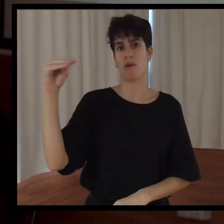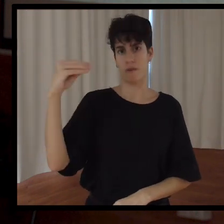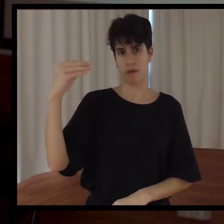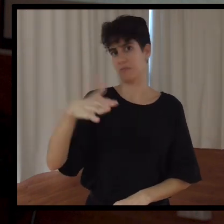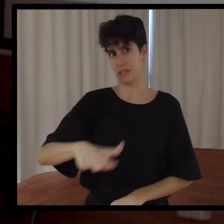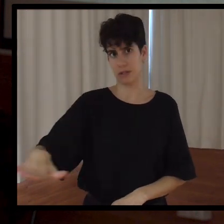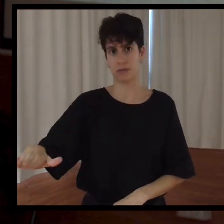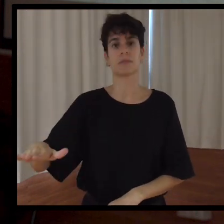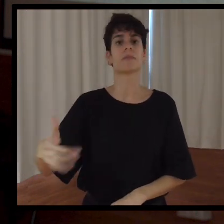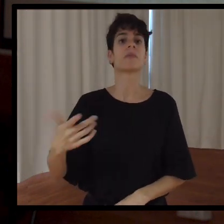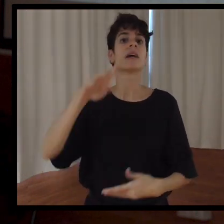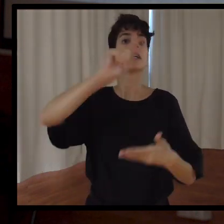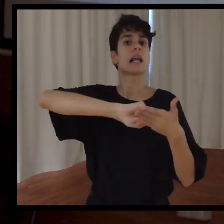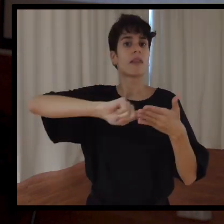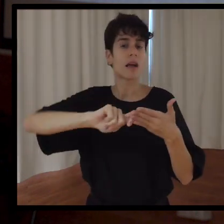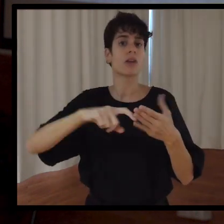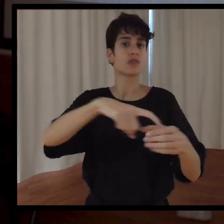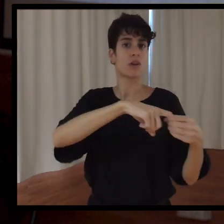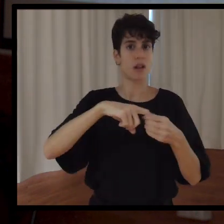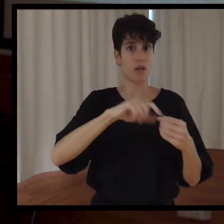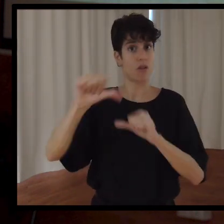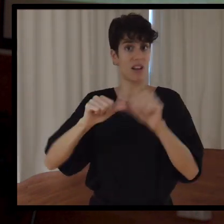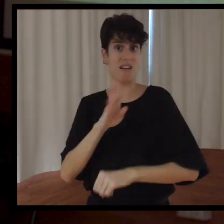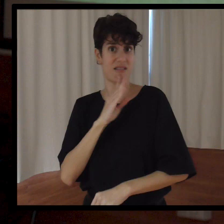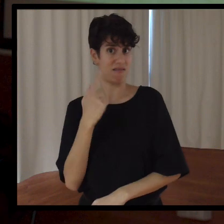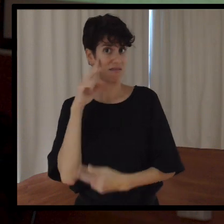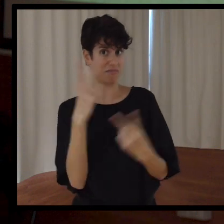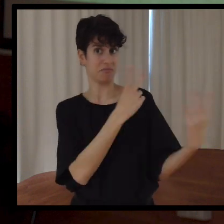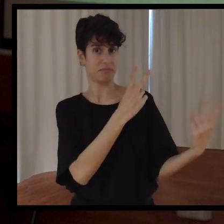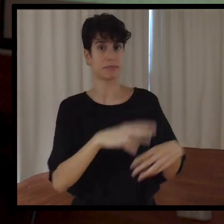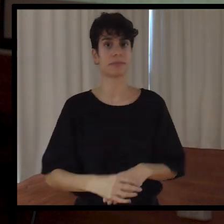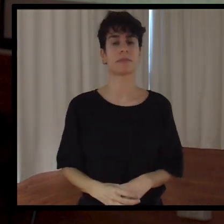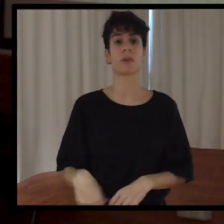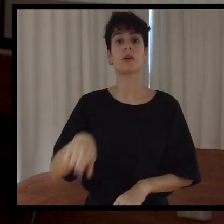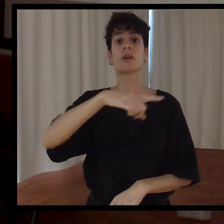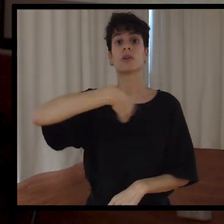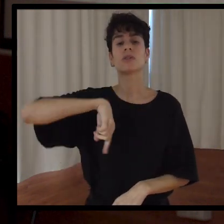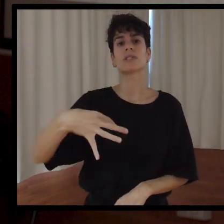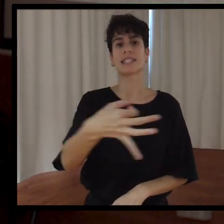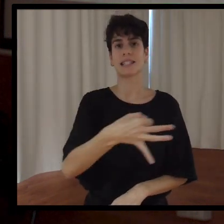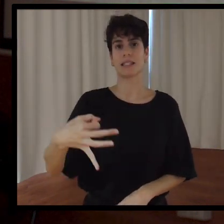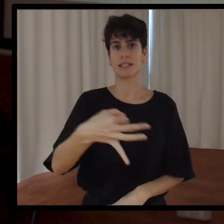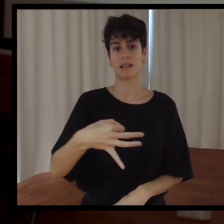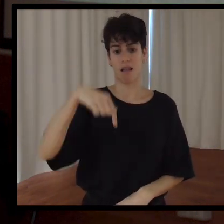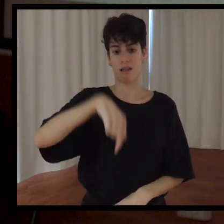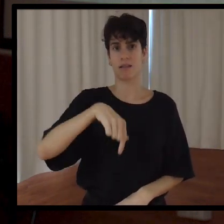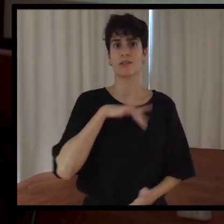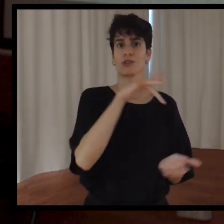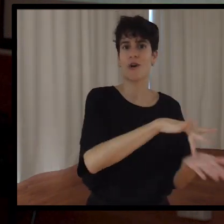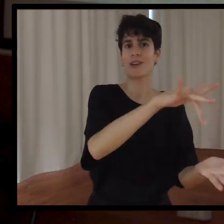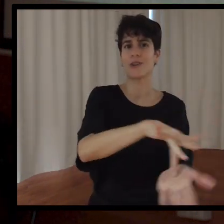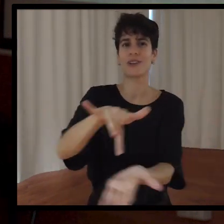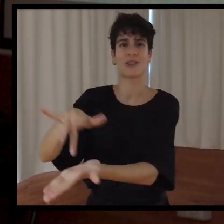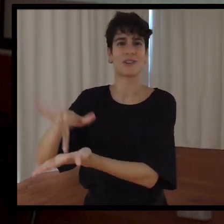solidario, en la Liga Genuina, como acabamos de ver, y vamos por diferentes puntos de la isla compartiendo con otros equipos